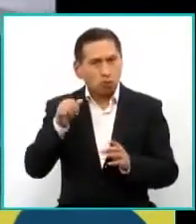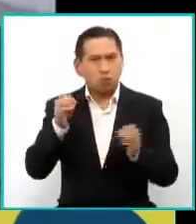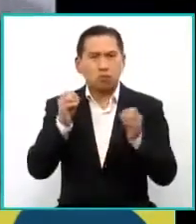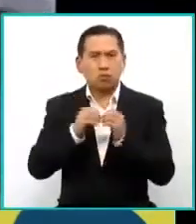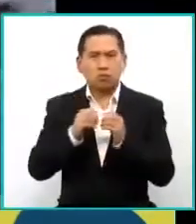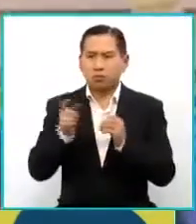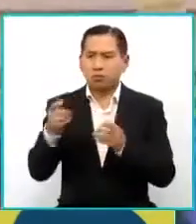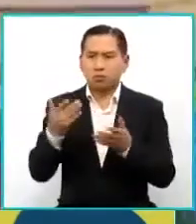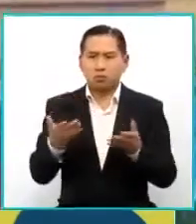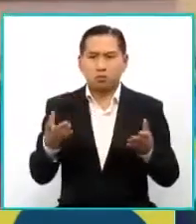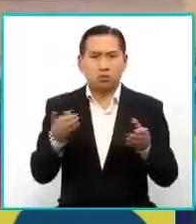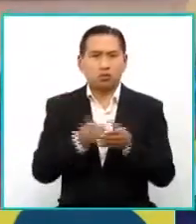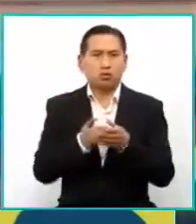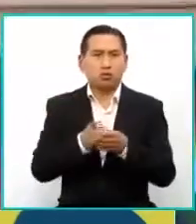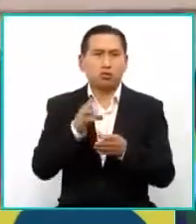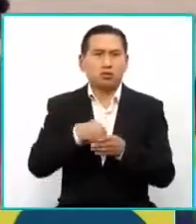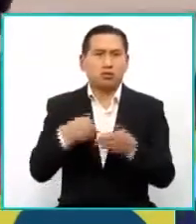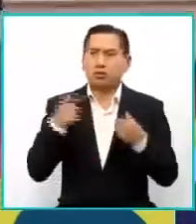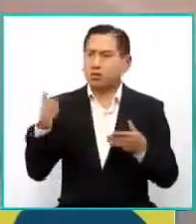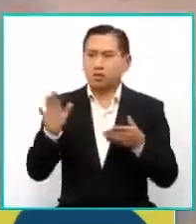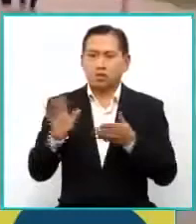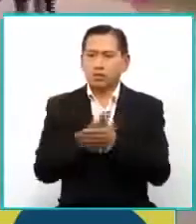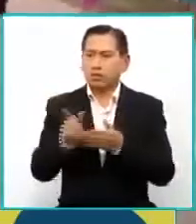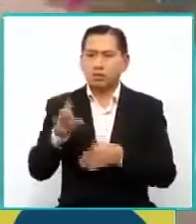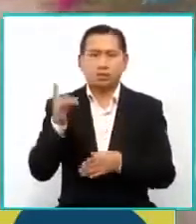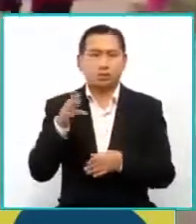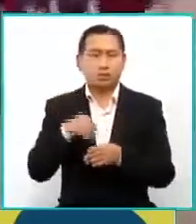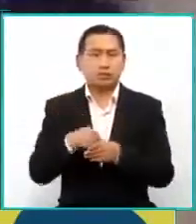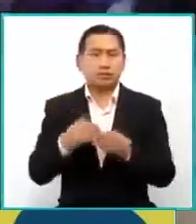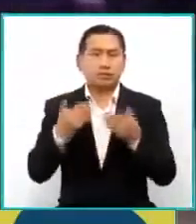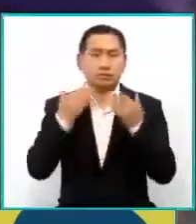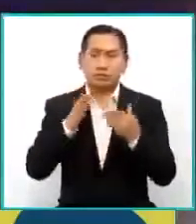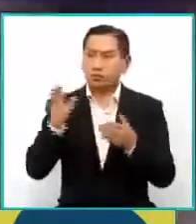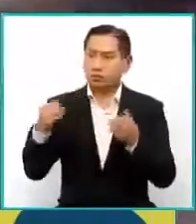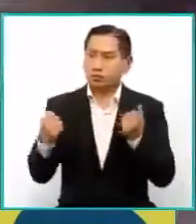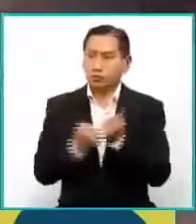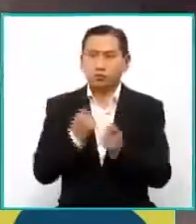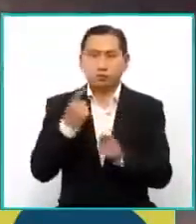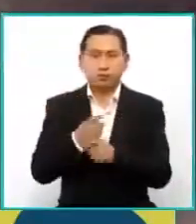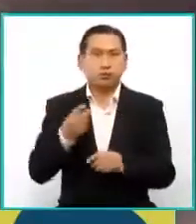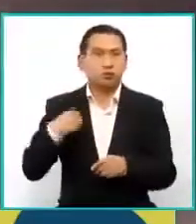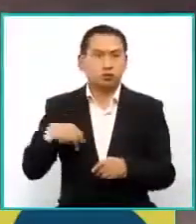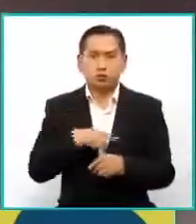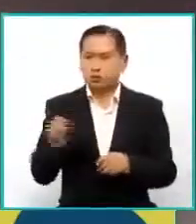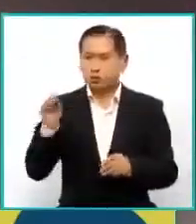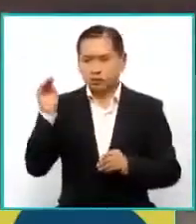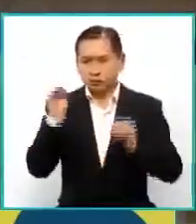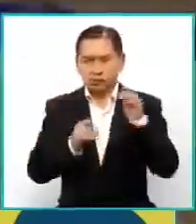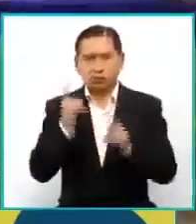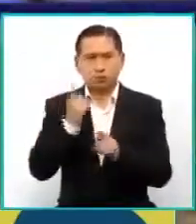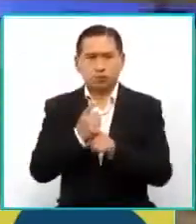nuestro archivo fílmico que está en la Cinemateca, gracias a ese apoyo hemos podido también